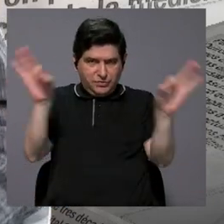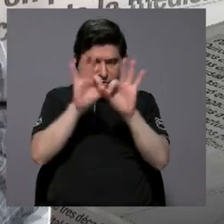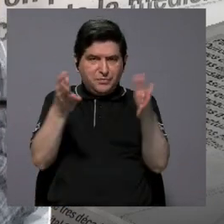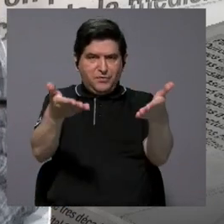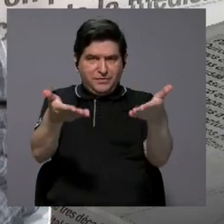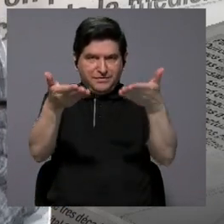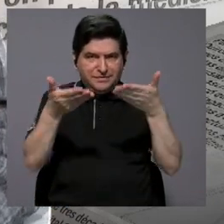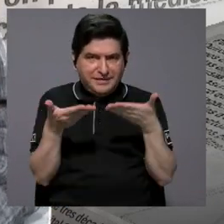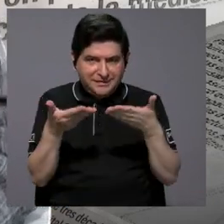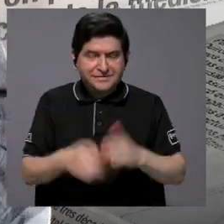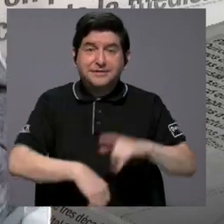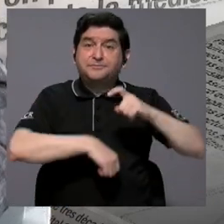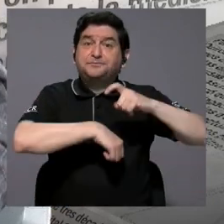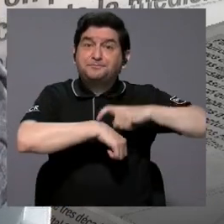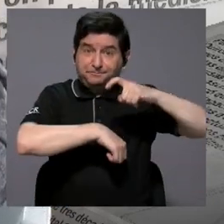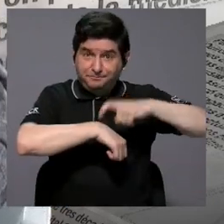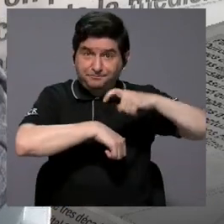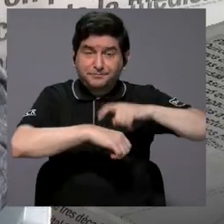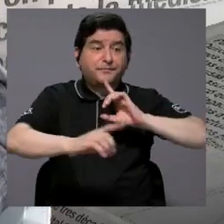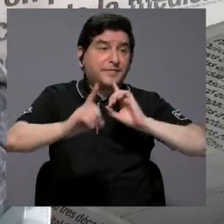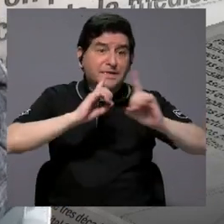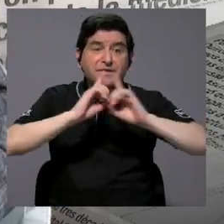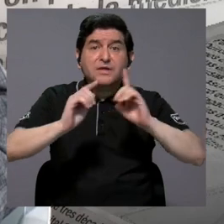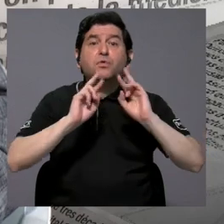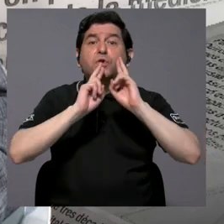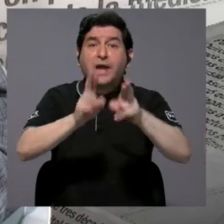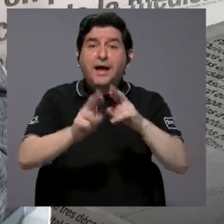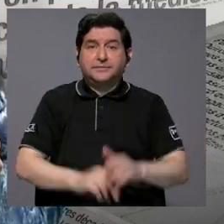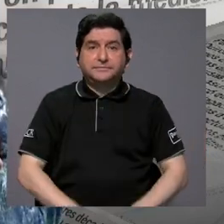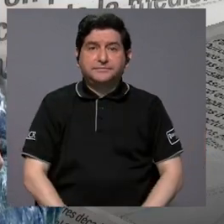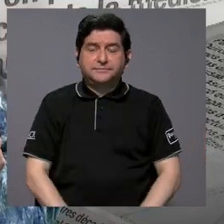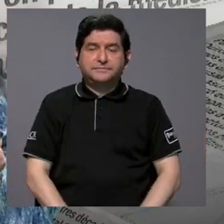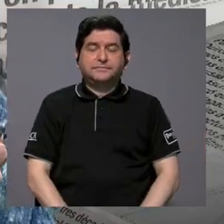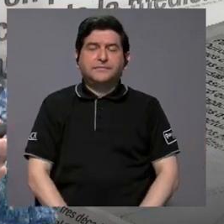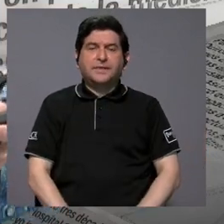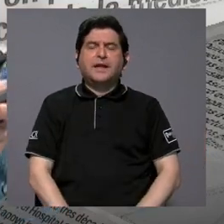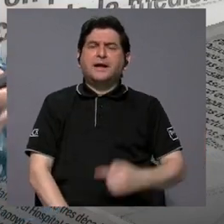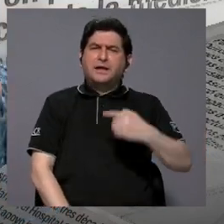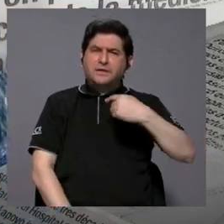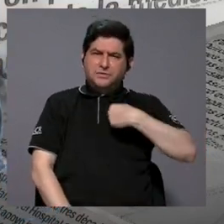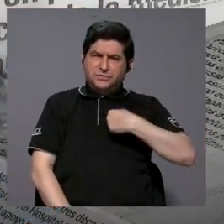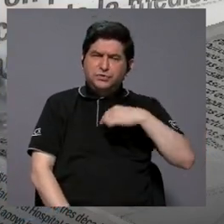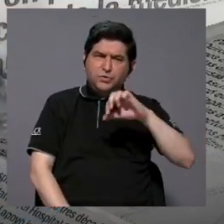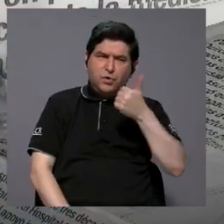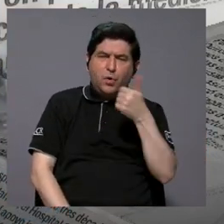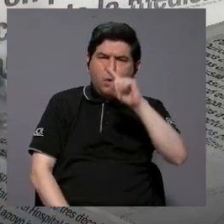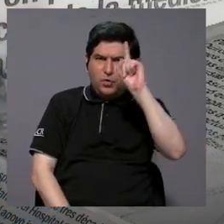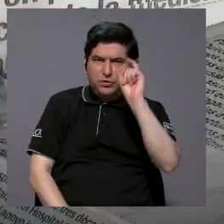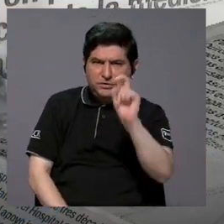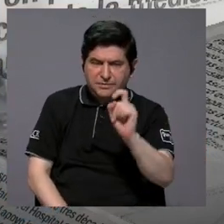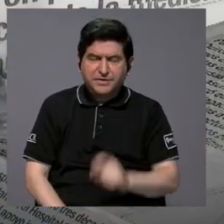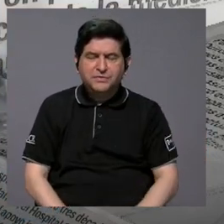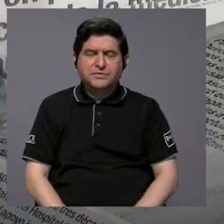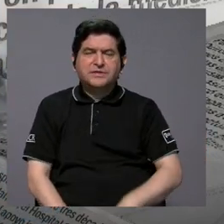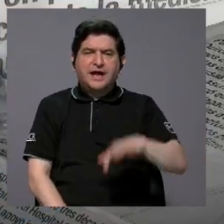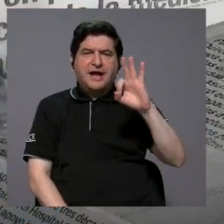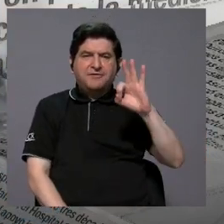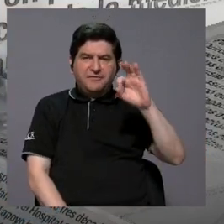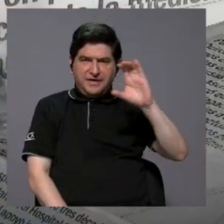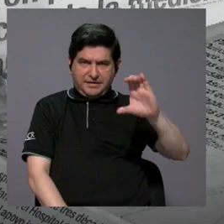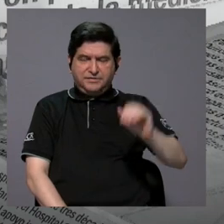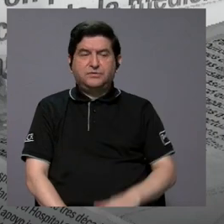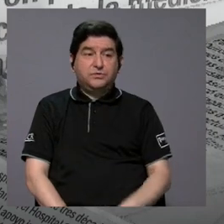al momento de divulgar estos resultados. Eso me lleva a la otra pregunta para Fernando.